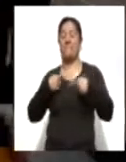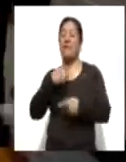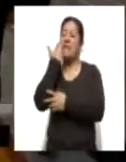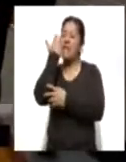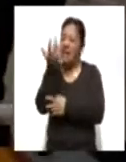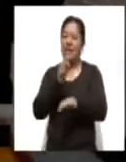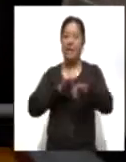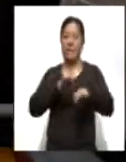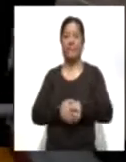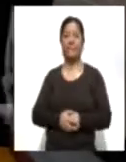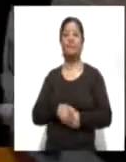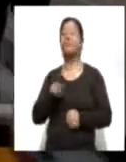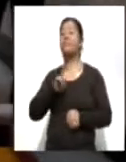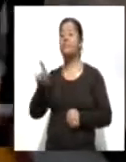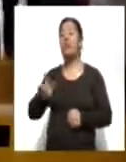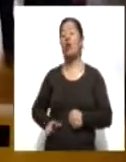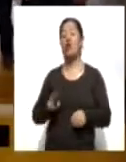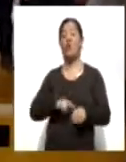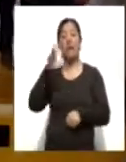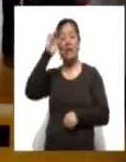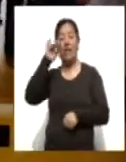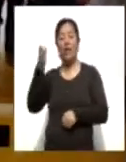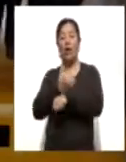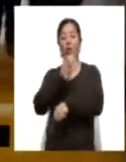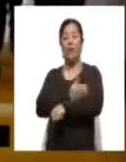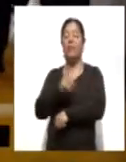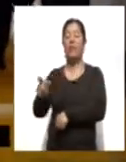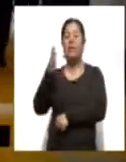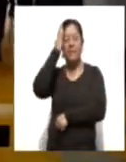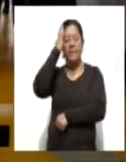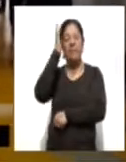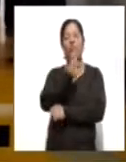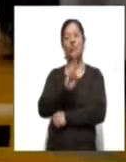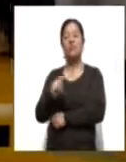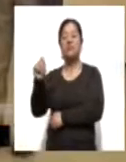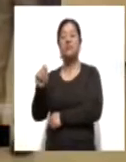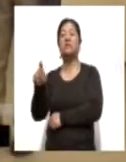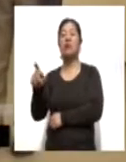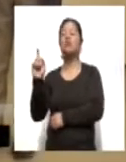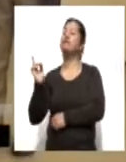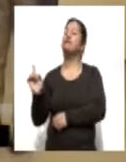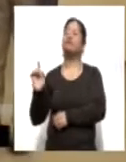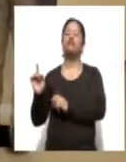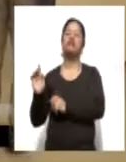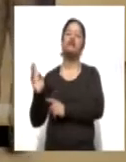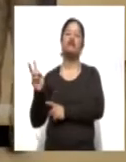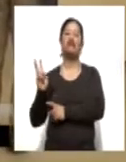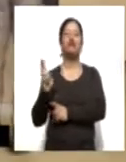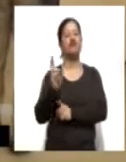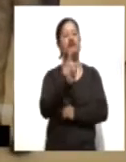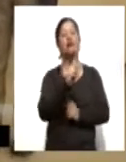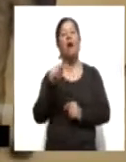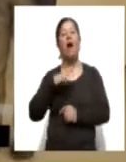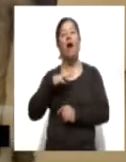Como parte del evento, el gobernador Mena, acompañado por directivos de Blue Tissue, recorrió la planta de la empresa y encabezó el corte de listón